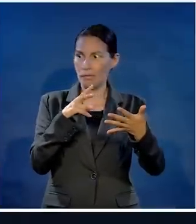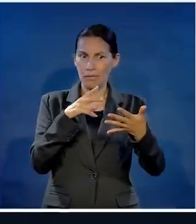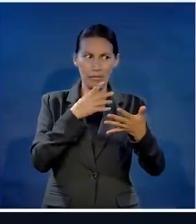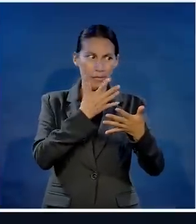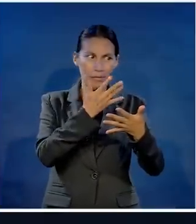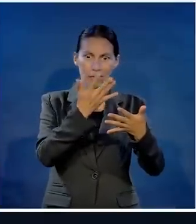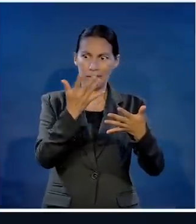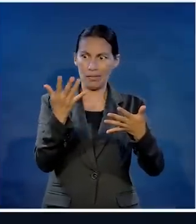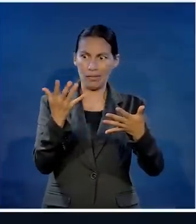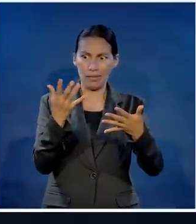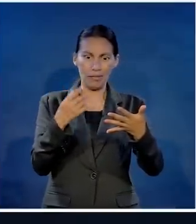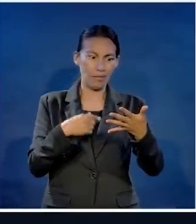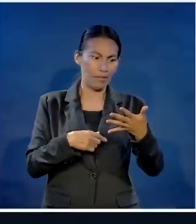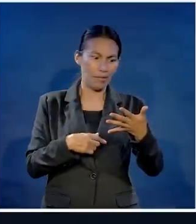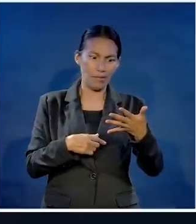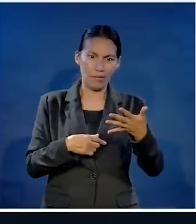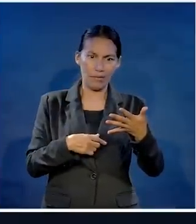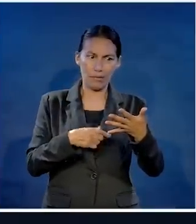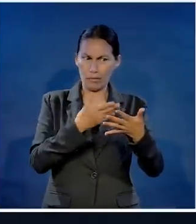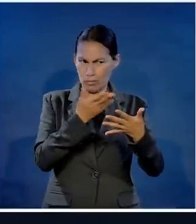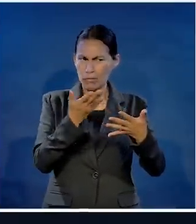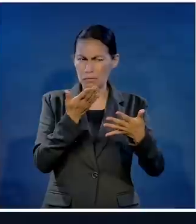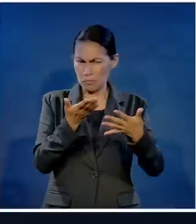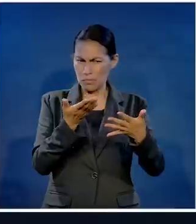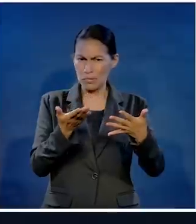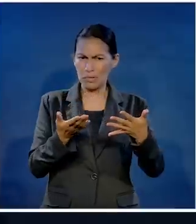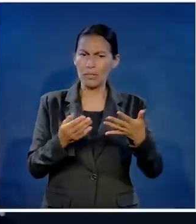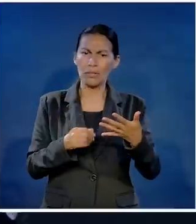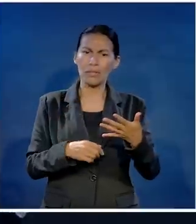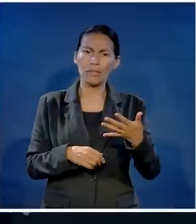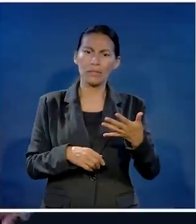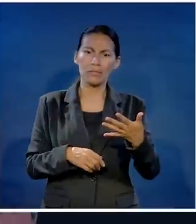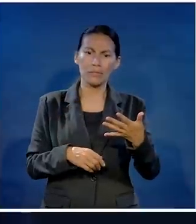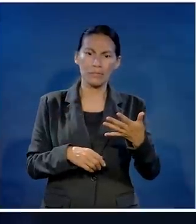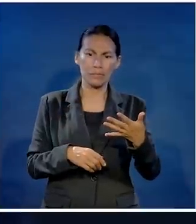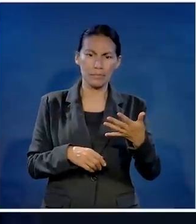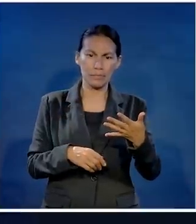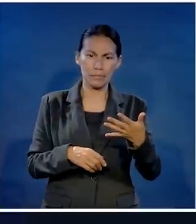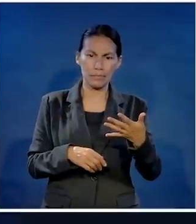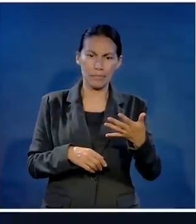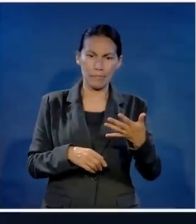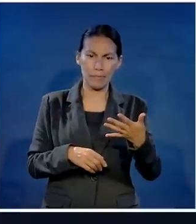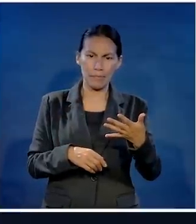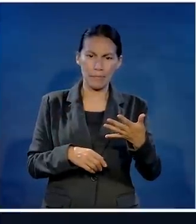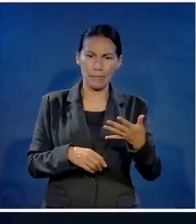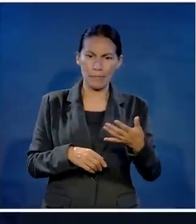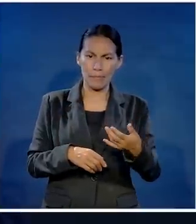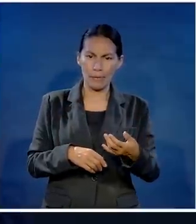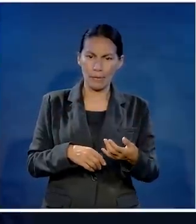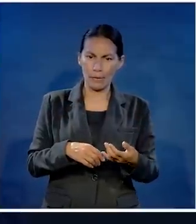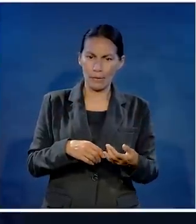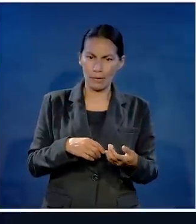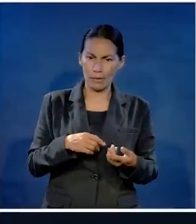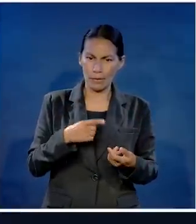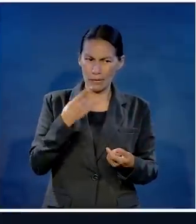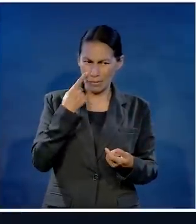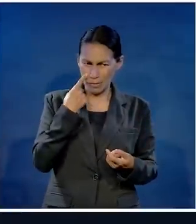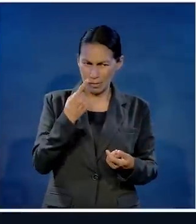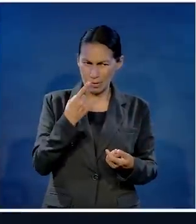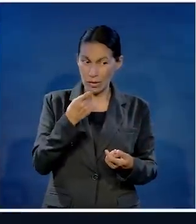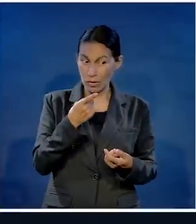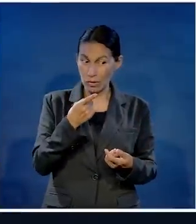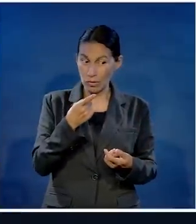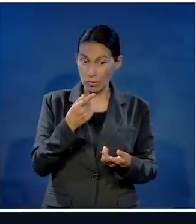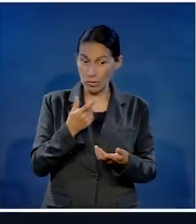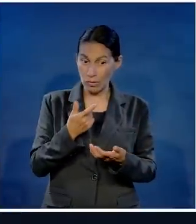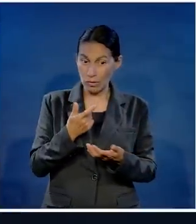la hojita empecé a ver a las cinco y le dije este pidan pidan ustedes pidan ¿te has dado